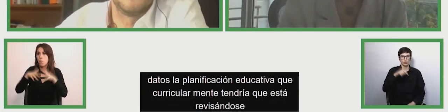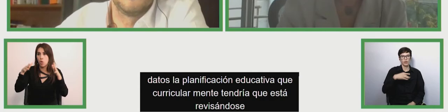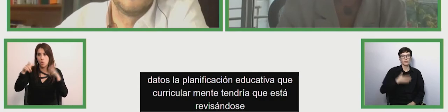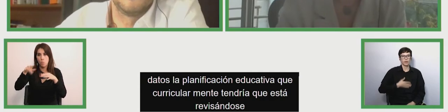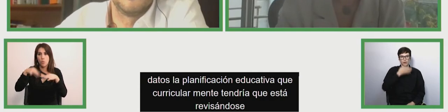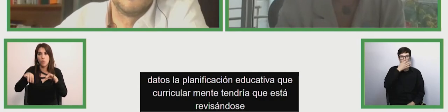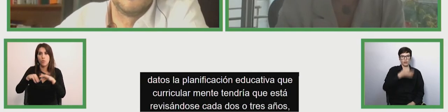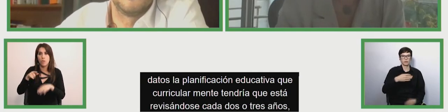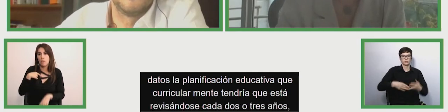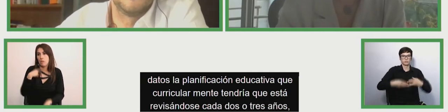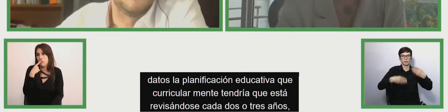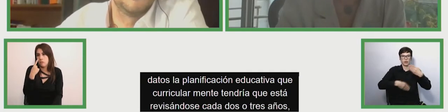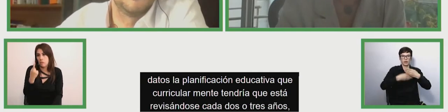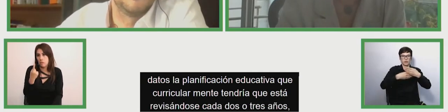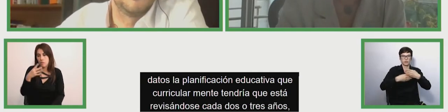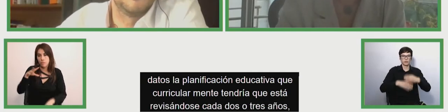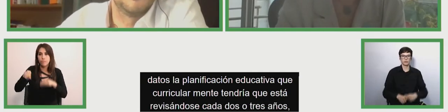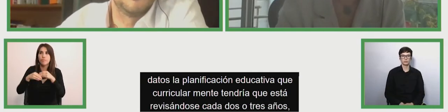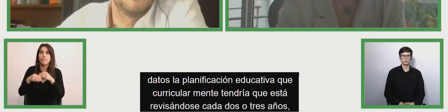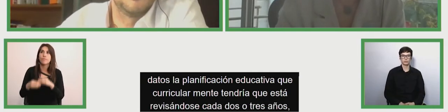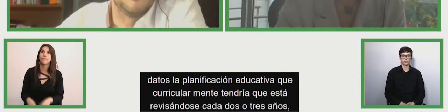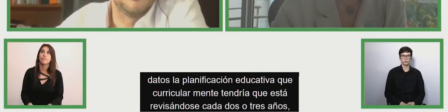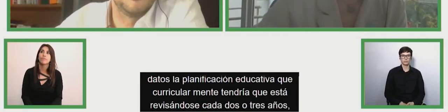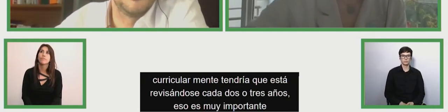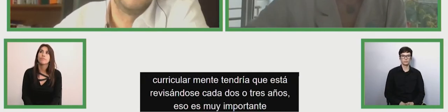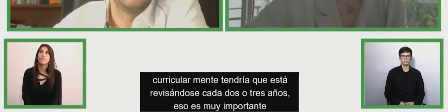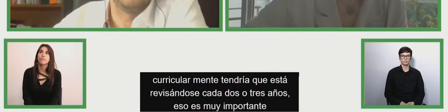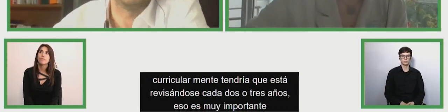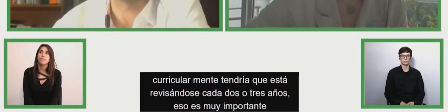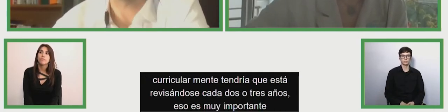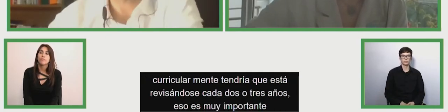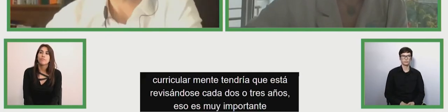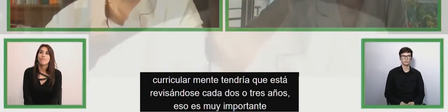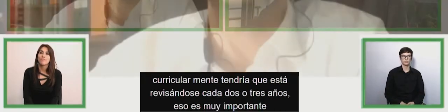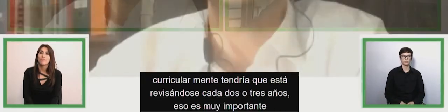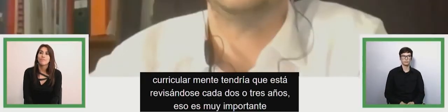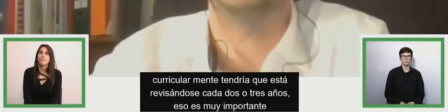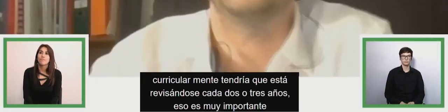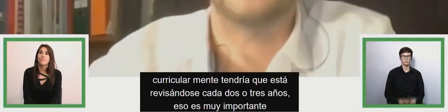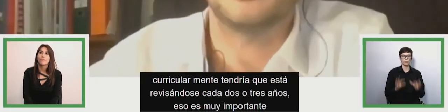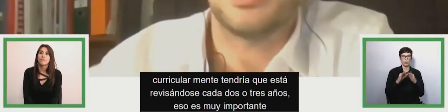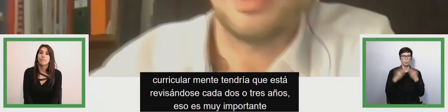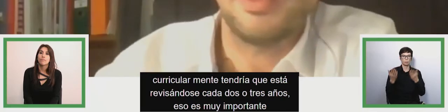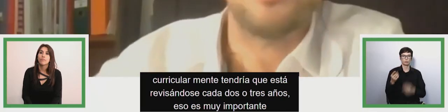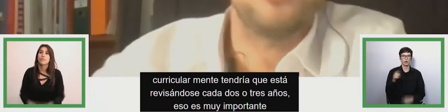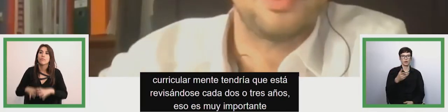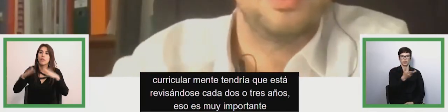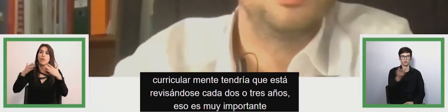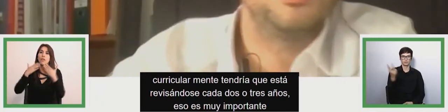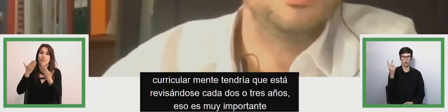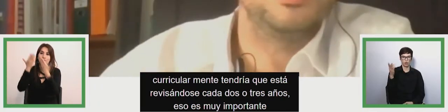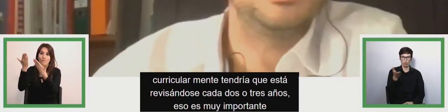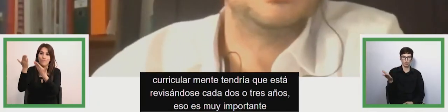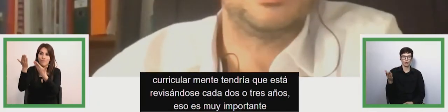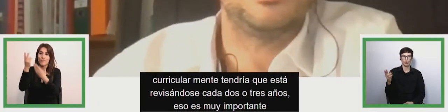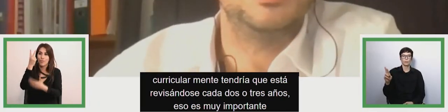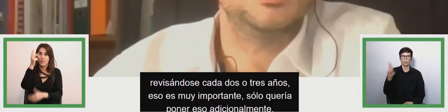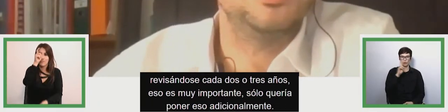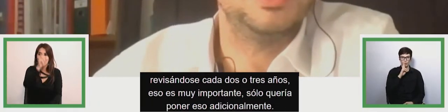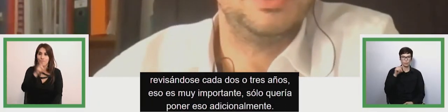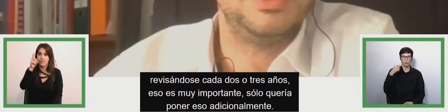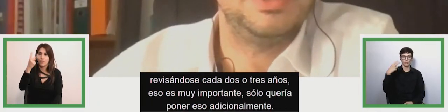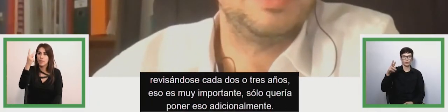quería poner eso adicionalmente Muchas gracias a ambos gracias a Javier por esta